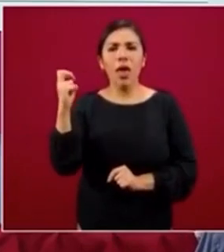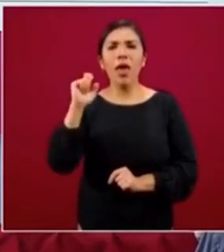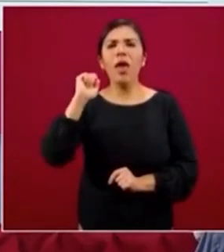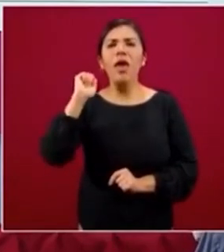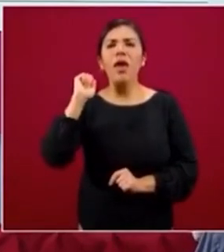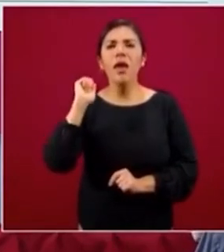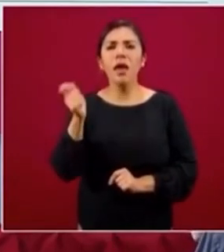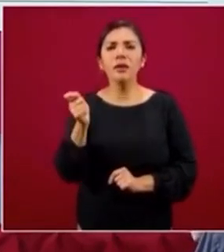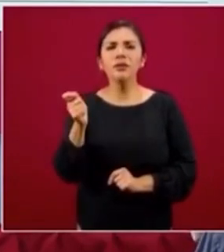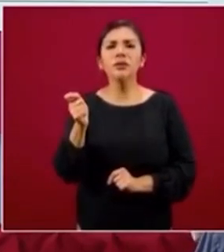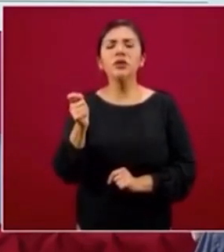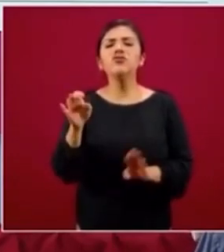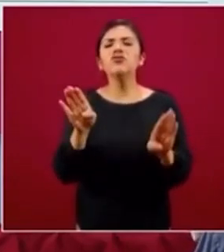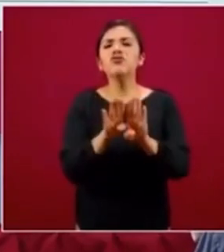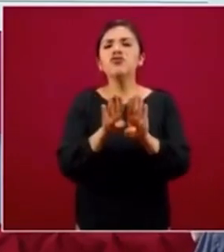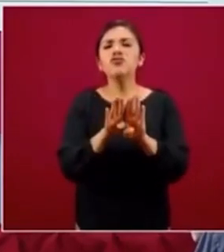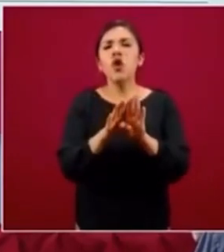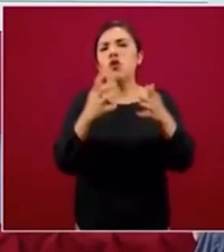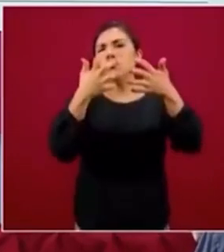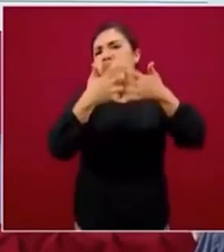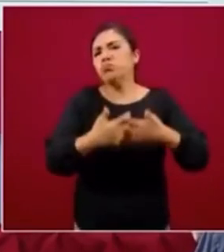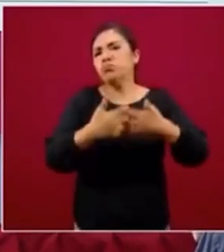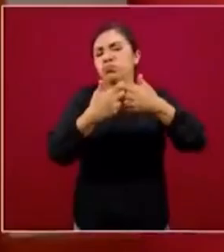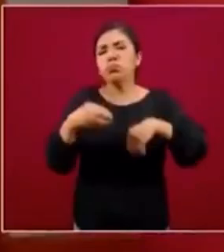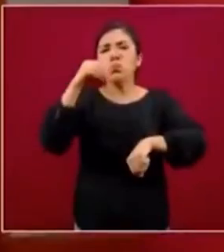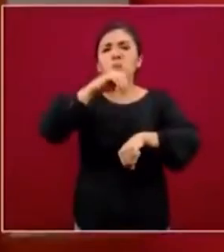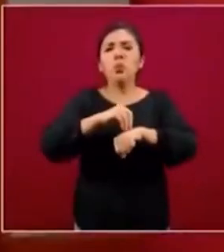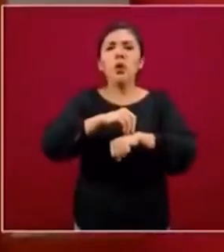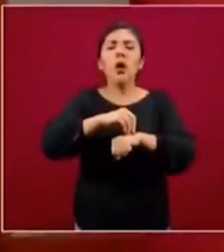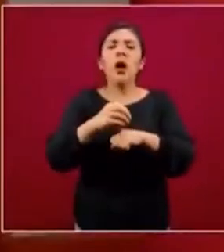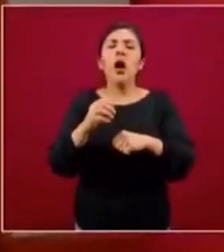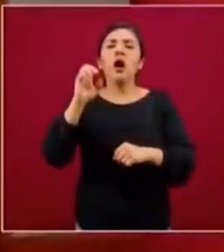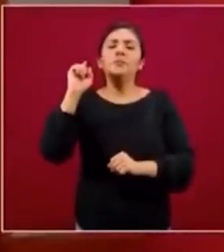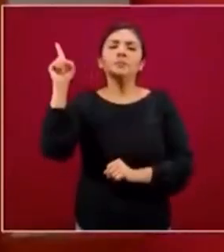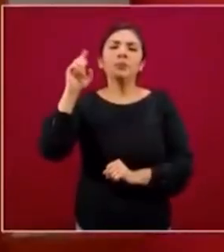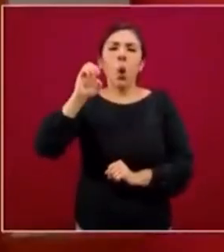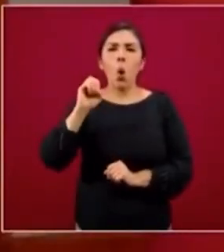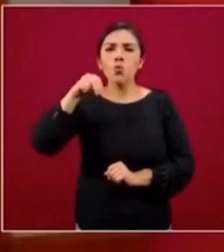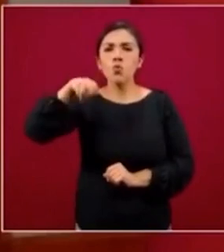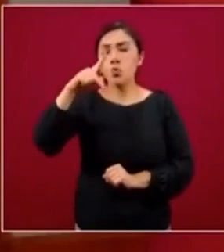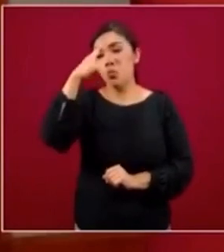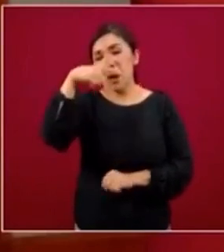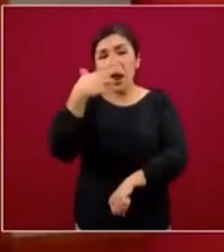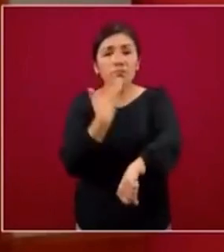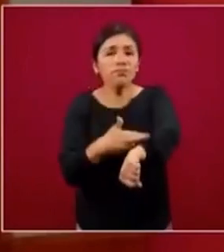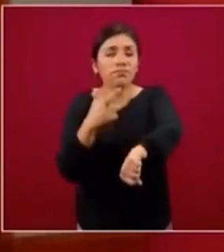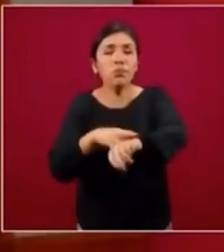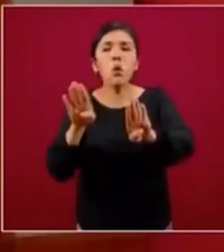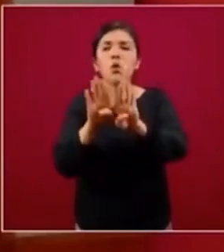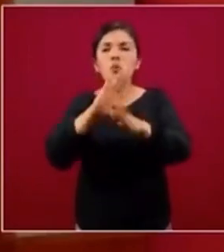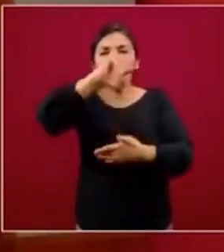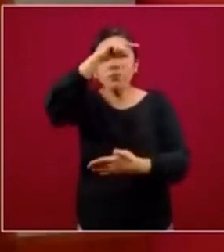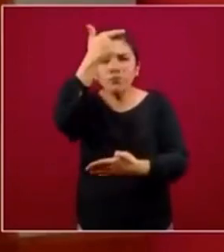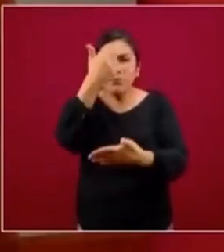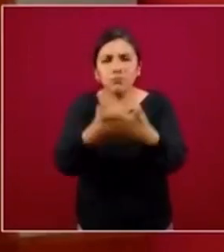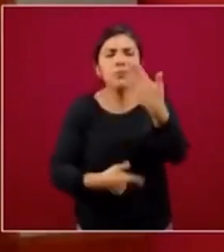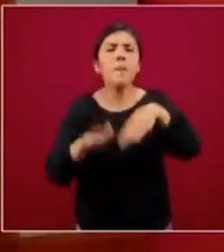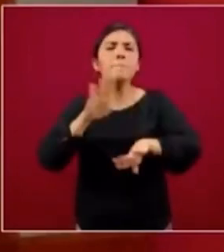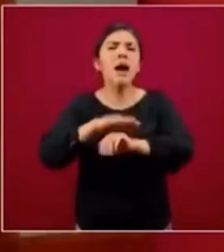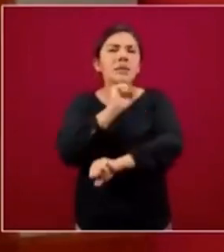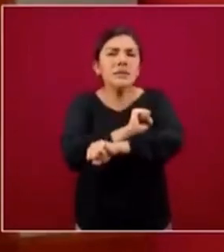mecanismo que se estableció en Naciones Unidas para poder hacer una medición, digamos,